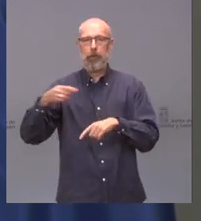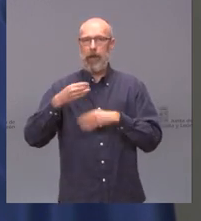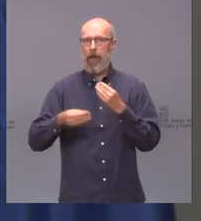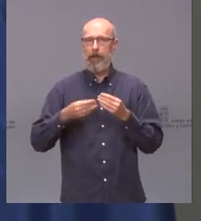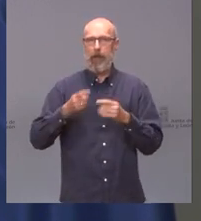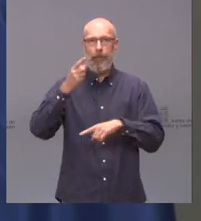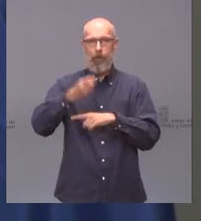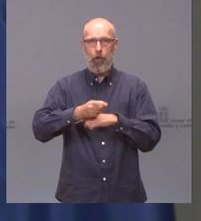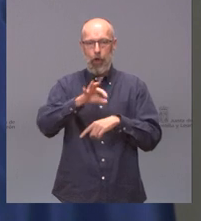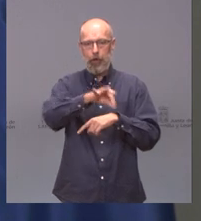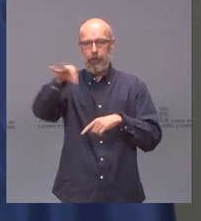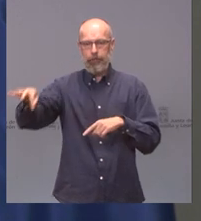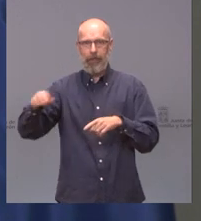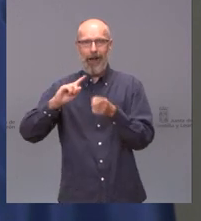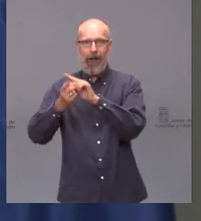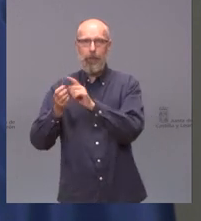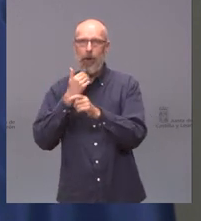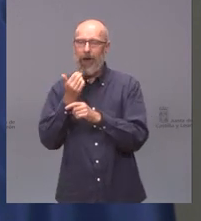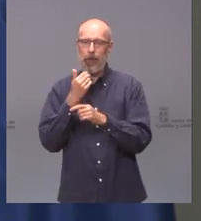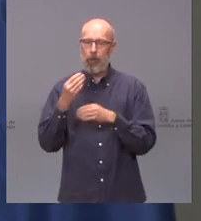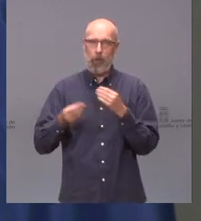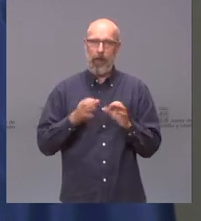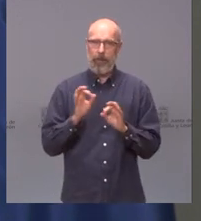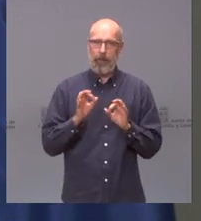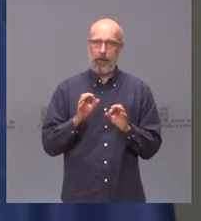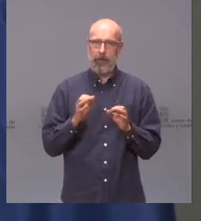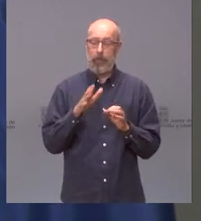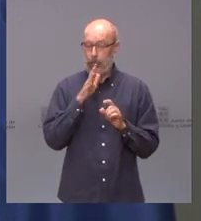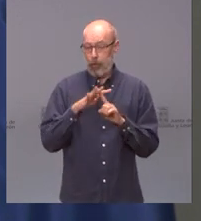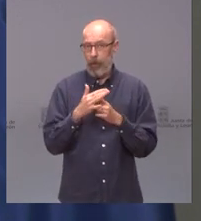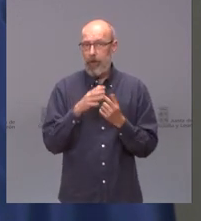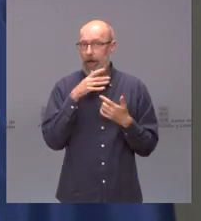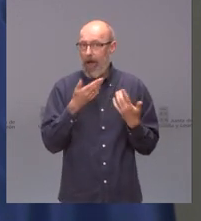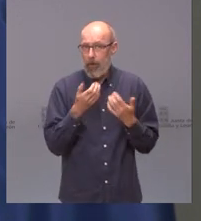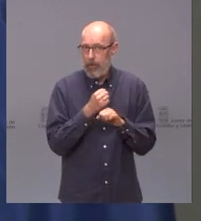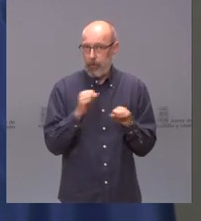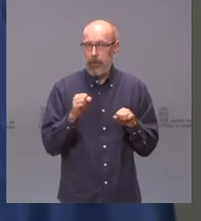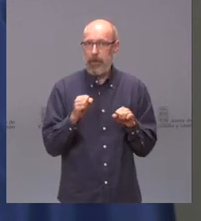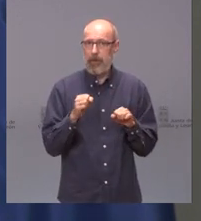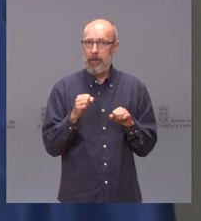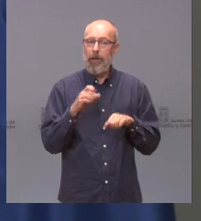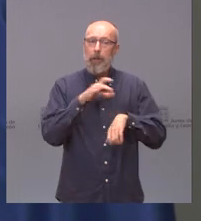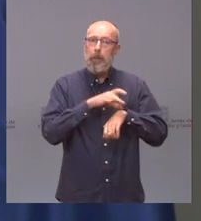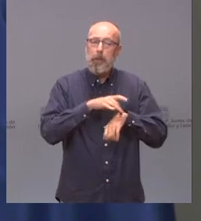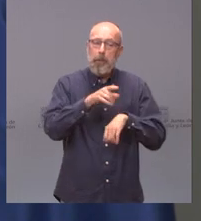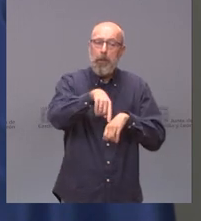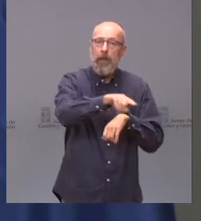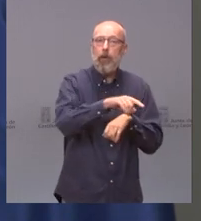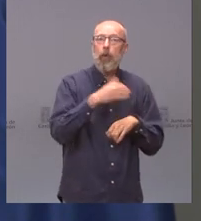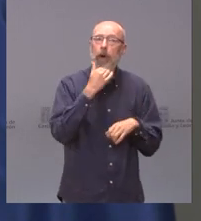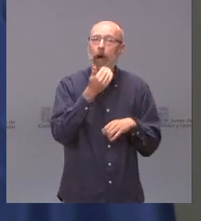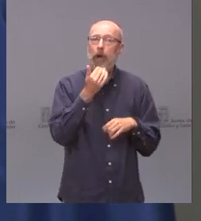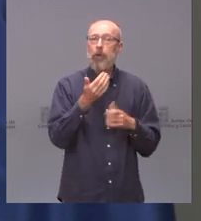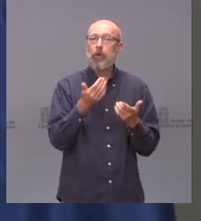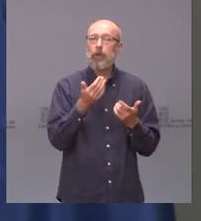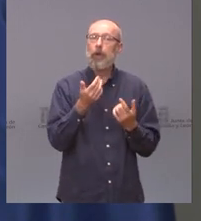forzosos en esta situación y ahora mismo sin el decreto sería imposible de ningún facultativo lo que sí que está ocurriendo es que hay